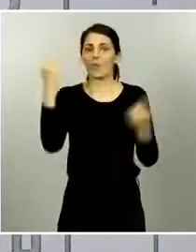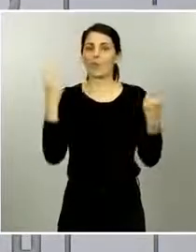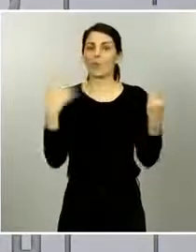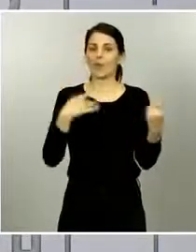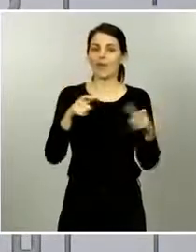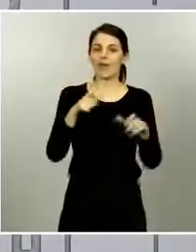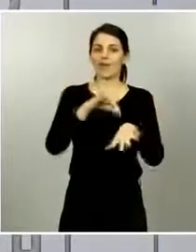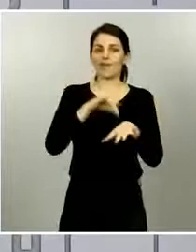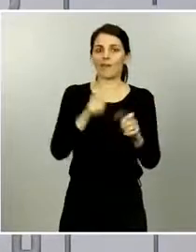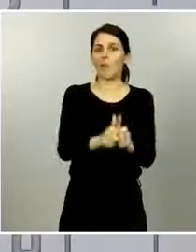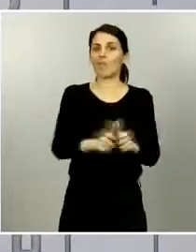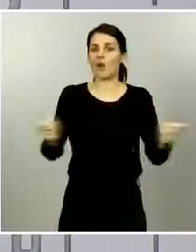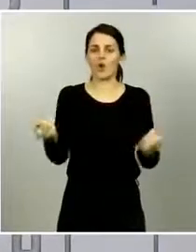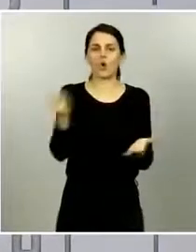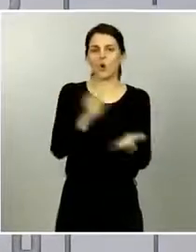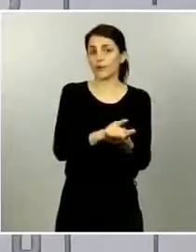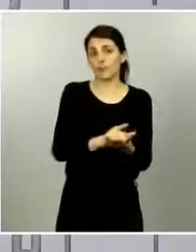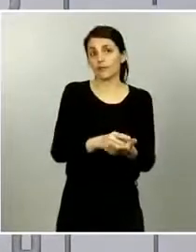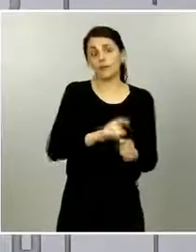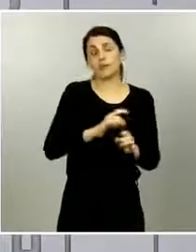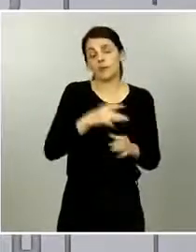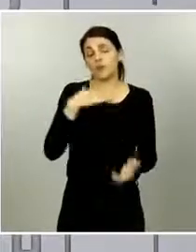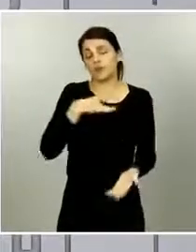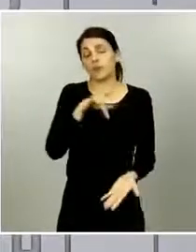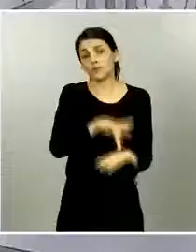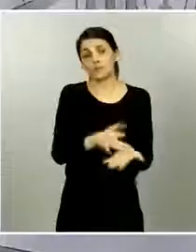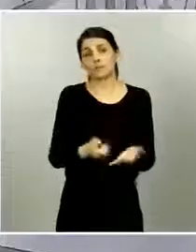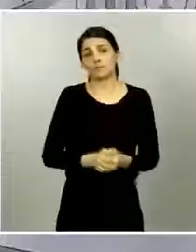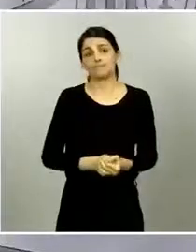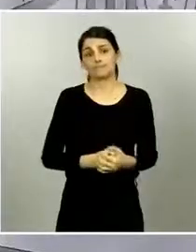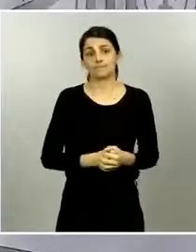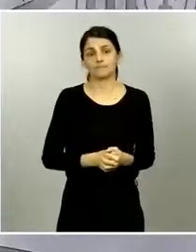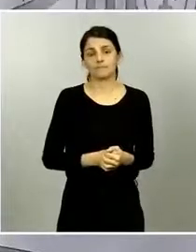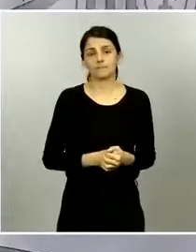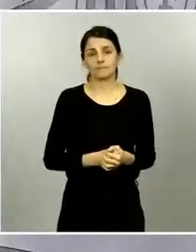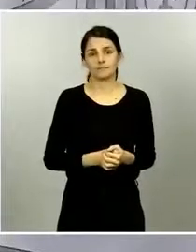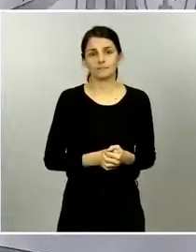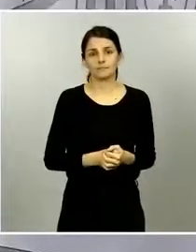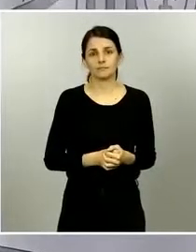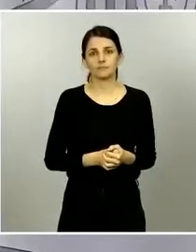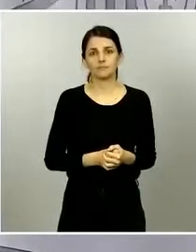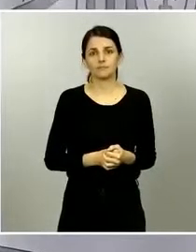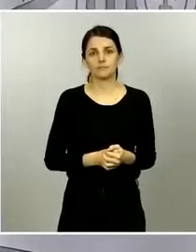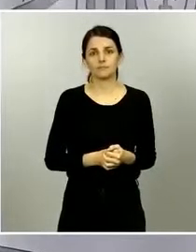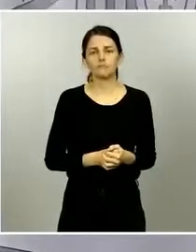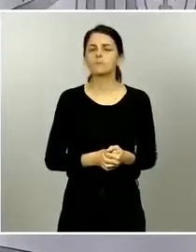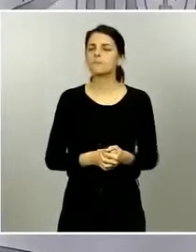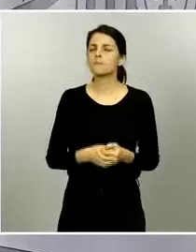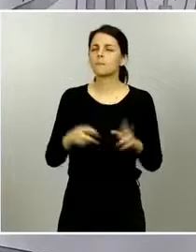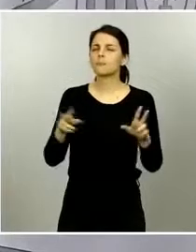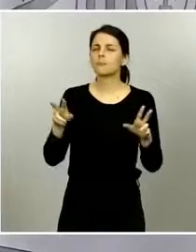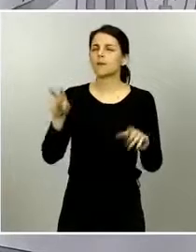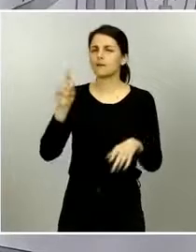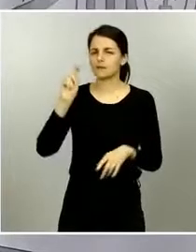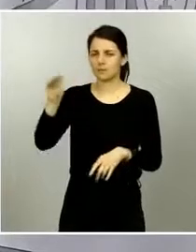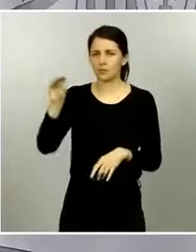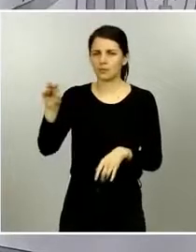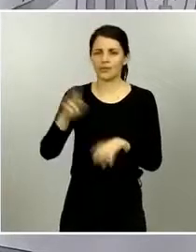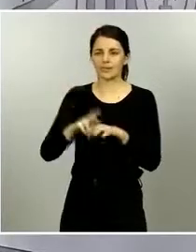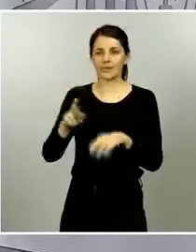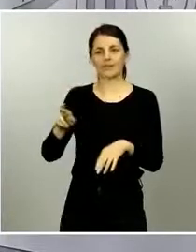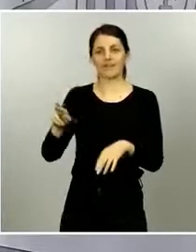nuestro territorio sea muy importante sigue existiendo y tenemos que garantizar que la probabilidad que pase es la mínima posible